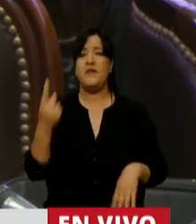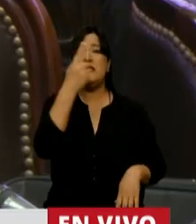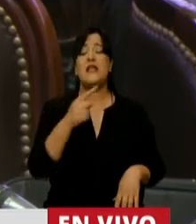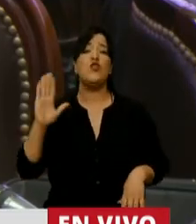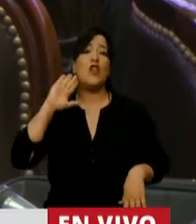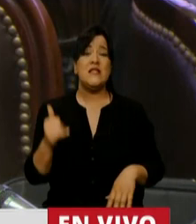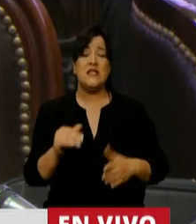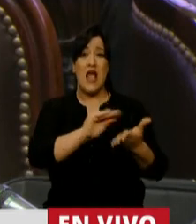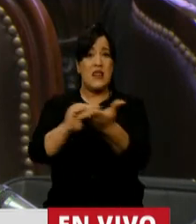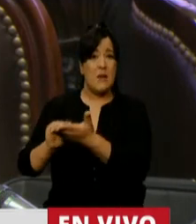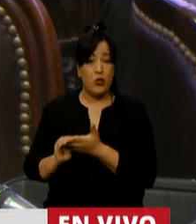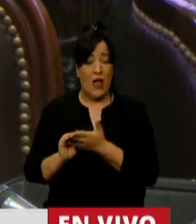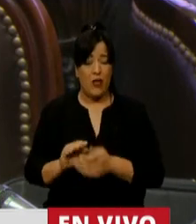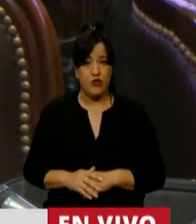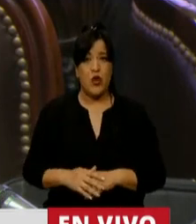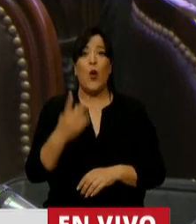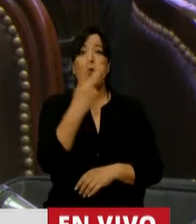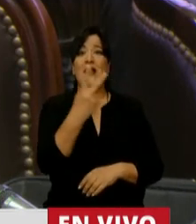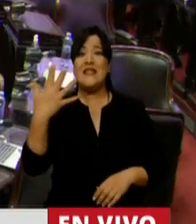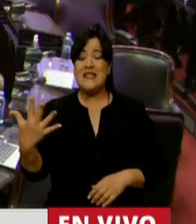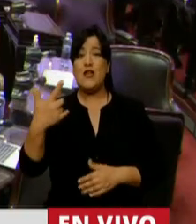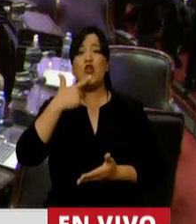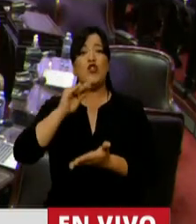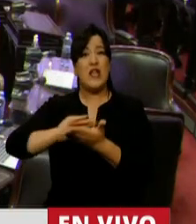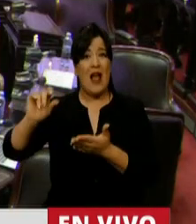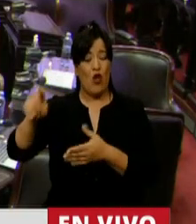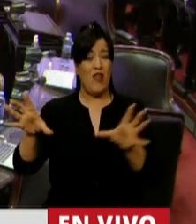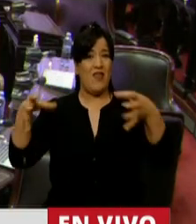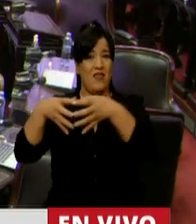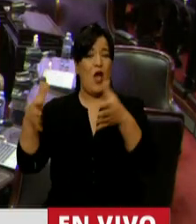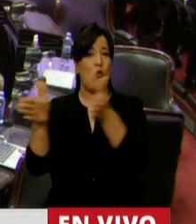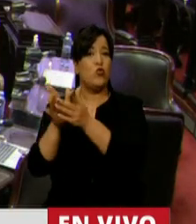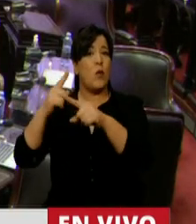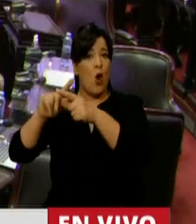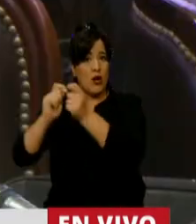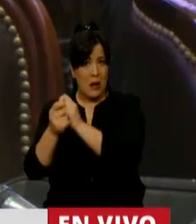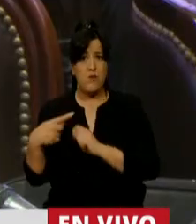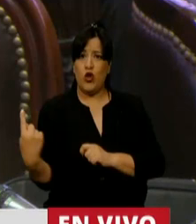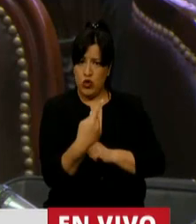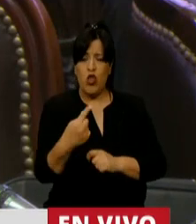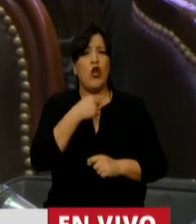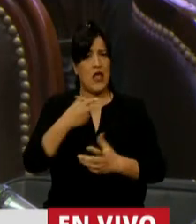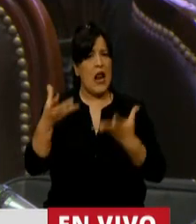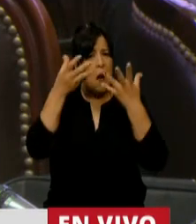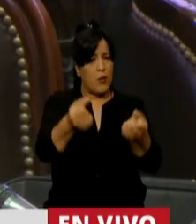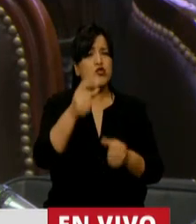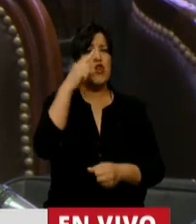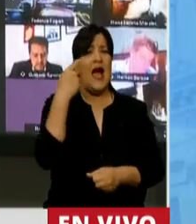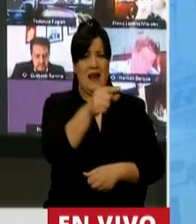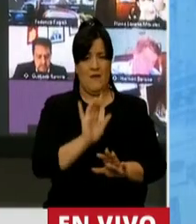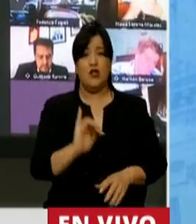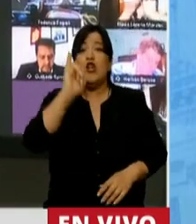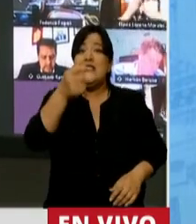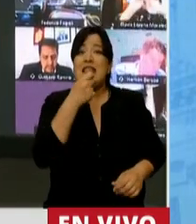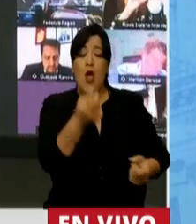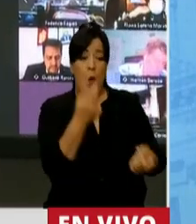116 diputados, 25 senadores de Juntos por el Cambio, dispuestos a acompañar al presidente si nos muestra